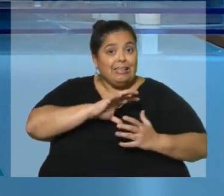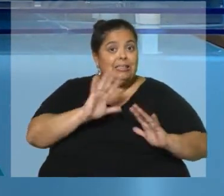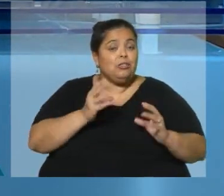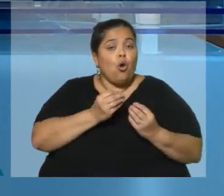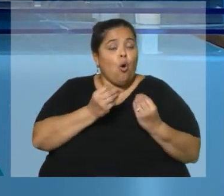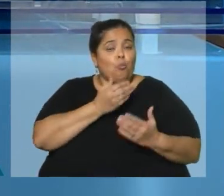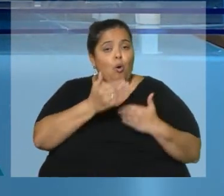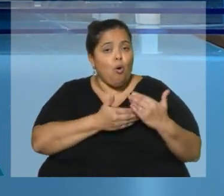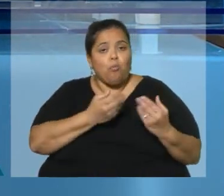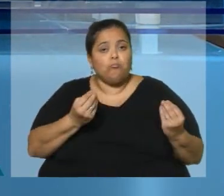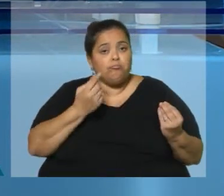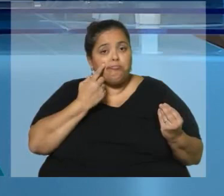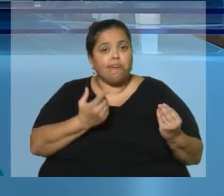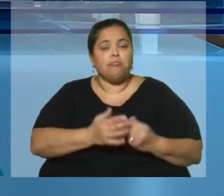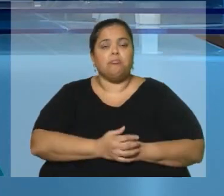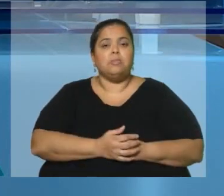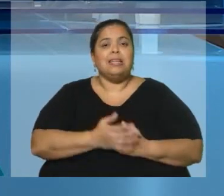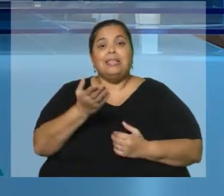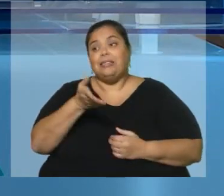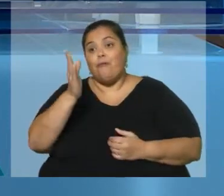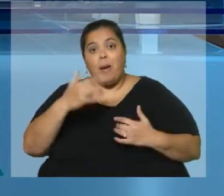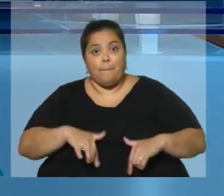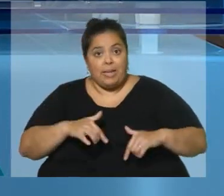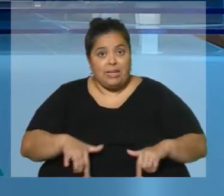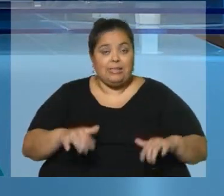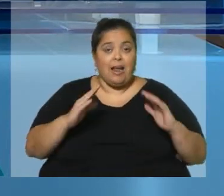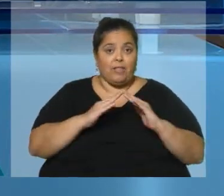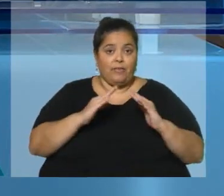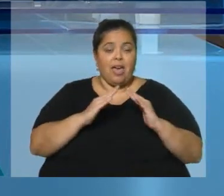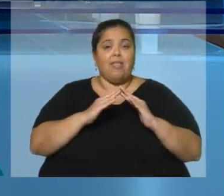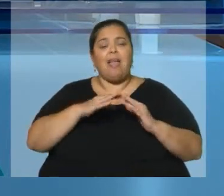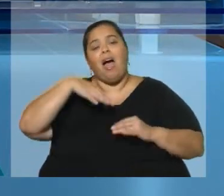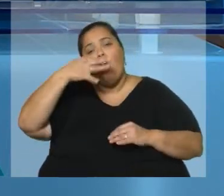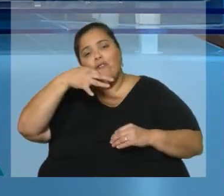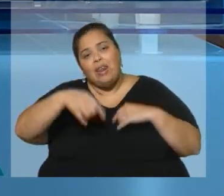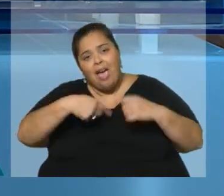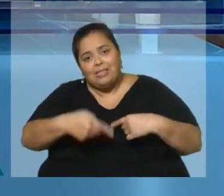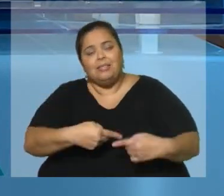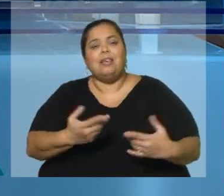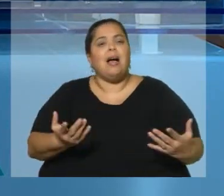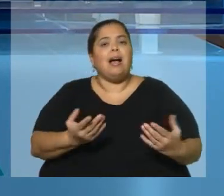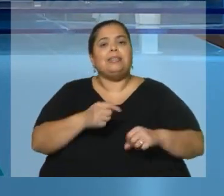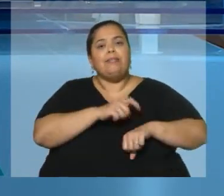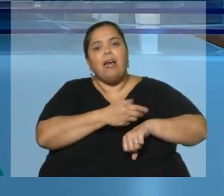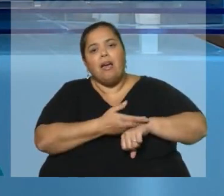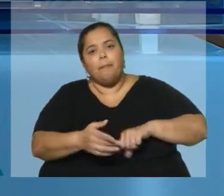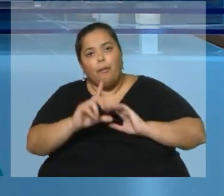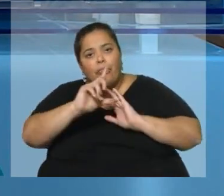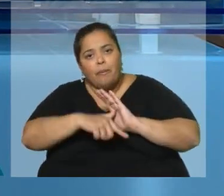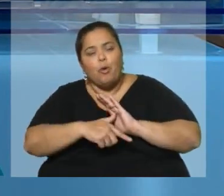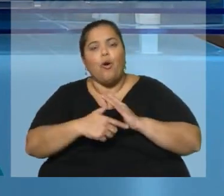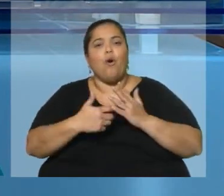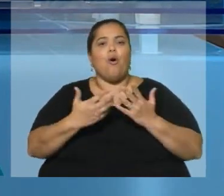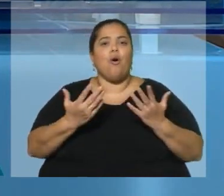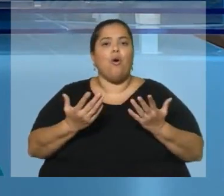momento con todo lo que pasó, el alejamiento de la ministra de Vivienda, las conferencias posteriores, el tiempo que se demoró incluso en,